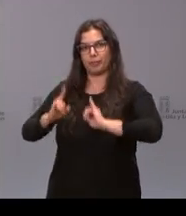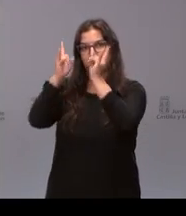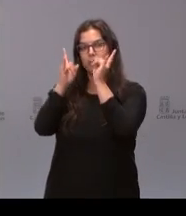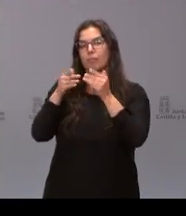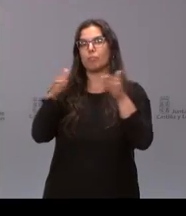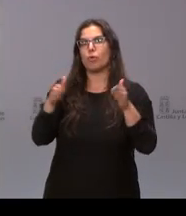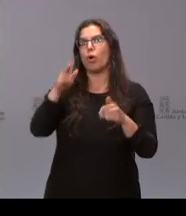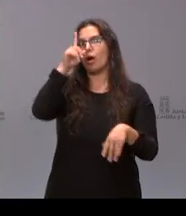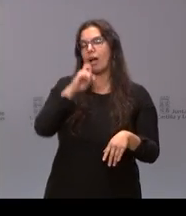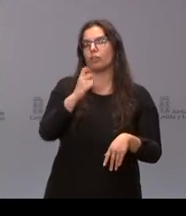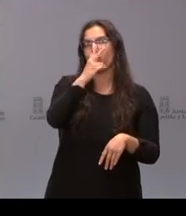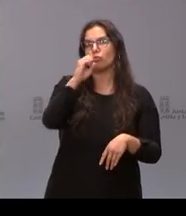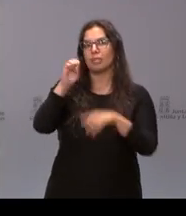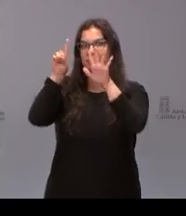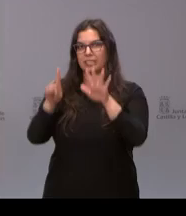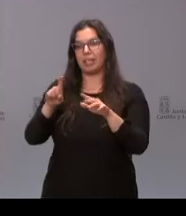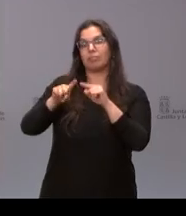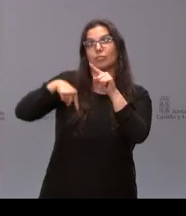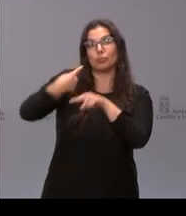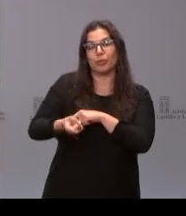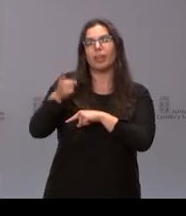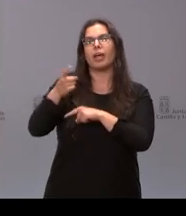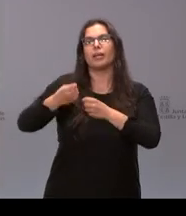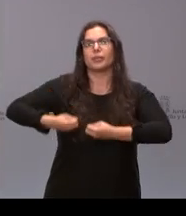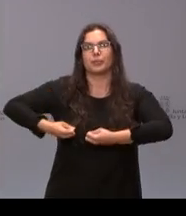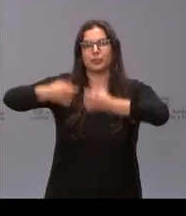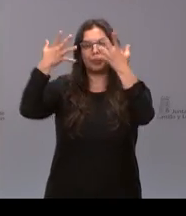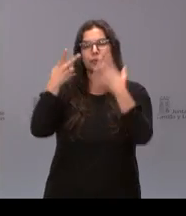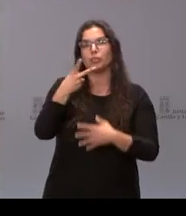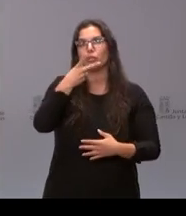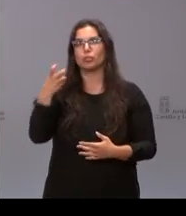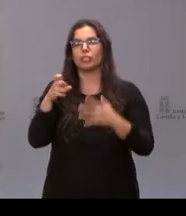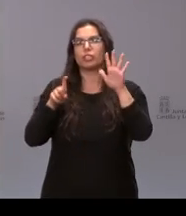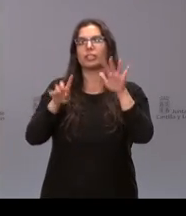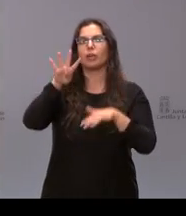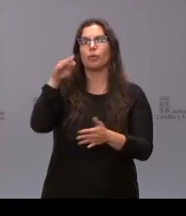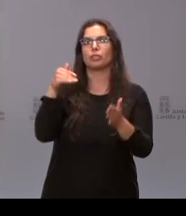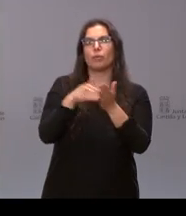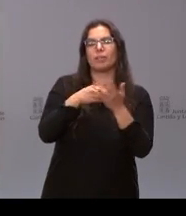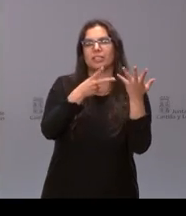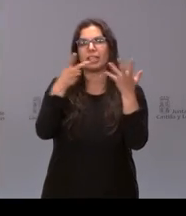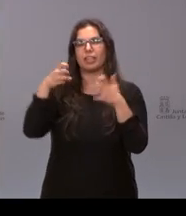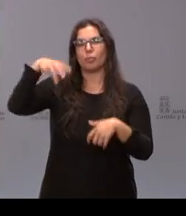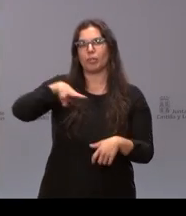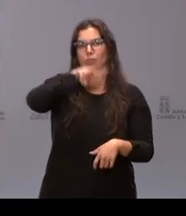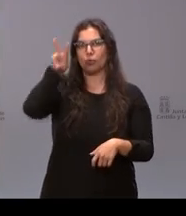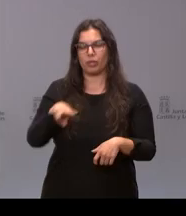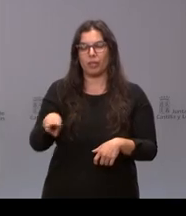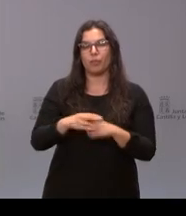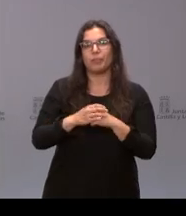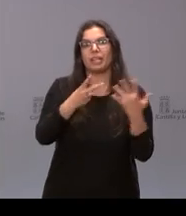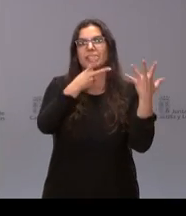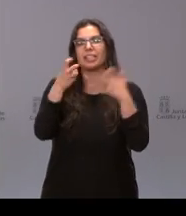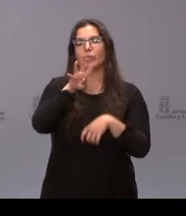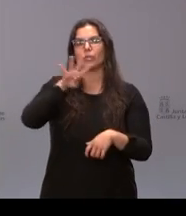2006 y dieron como resultado un hospital de 264.405 metros cuadrados, dotado con 744